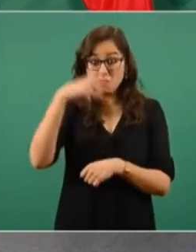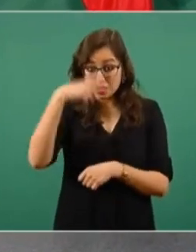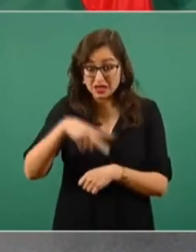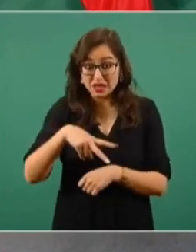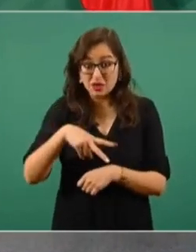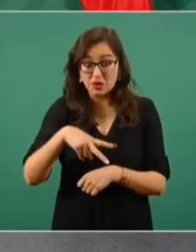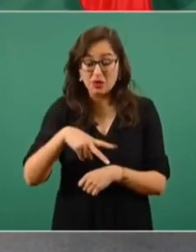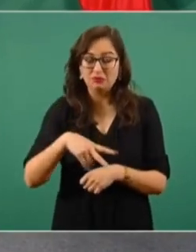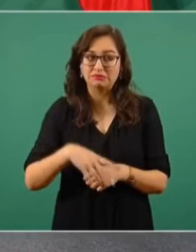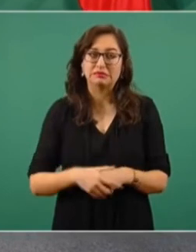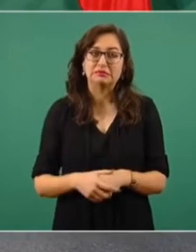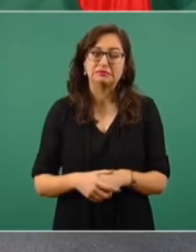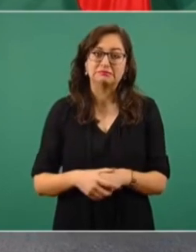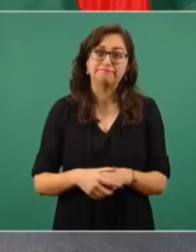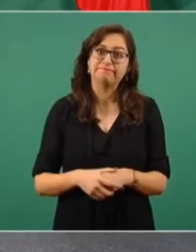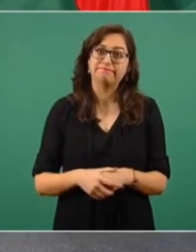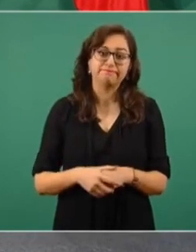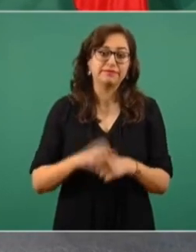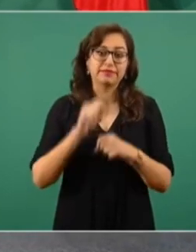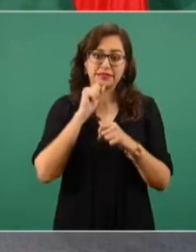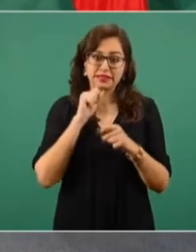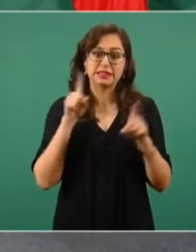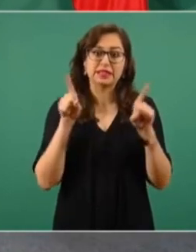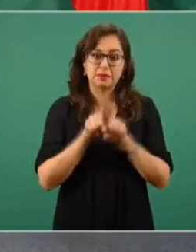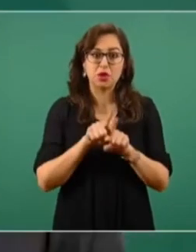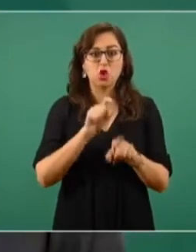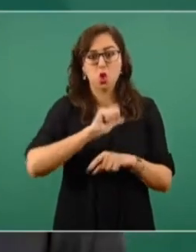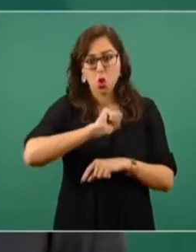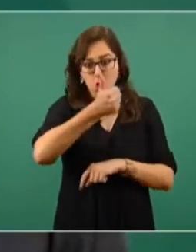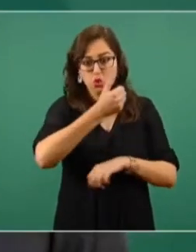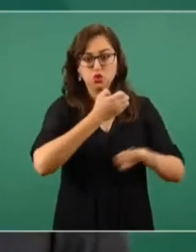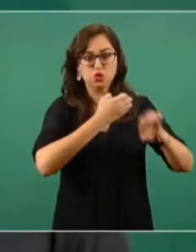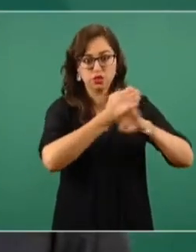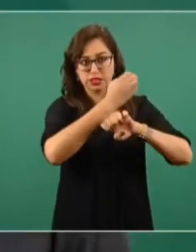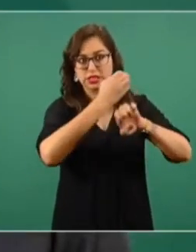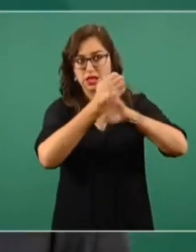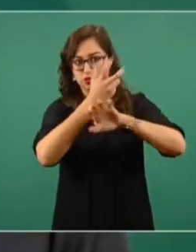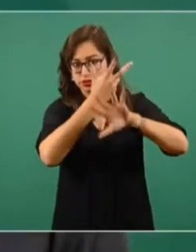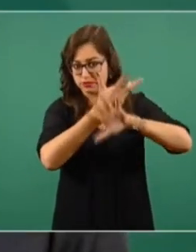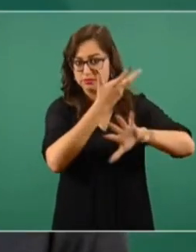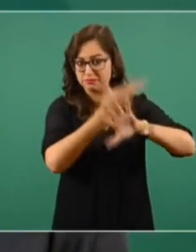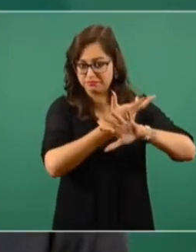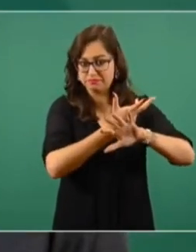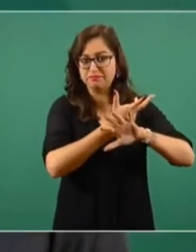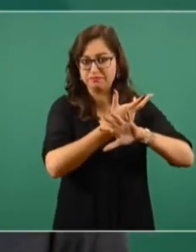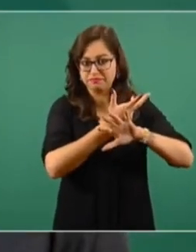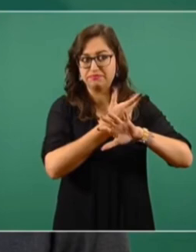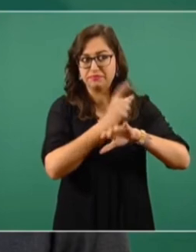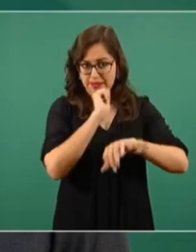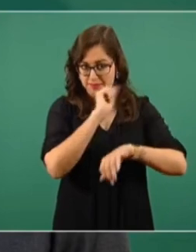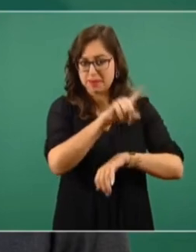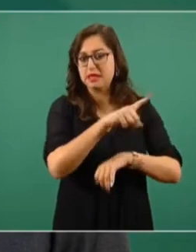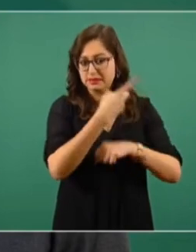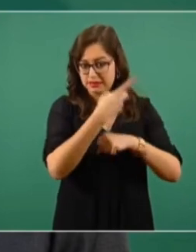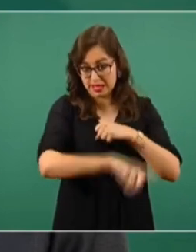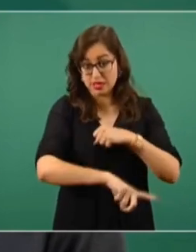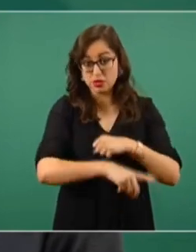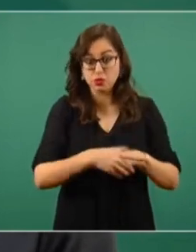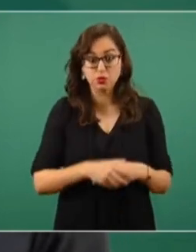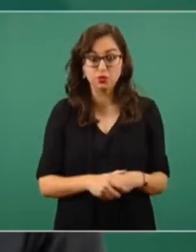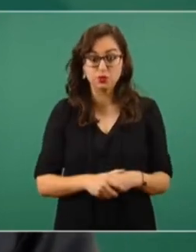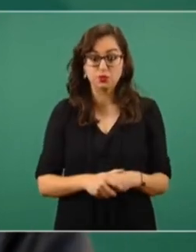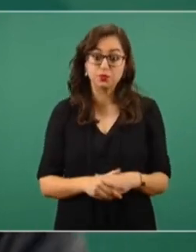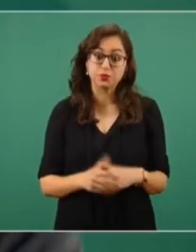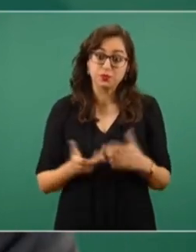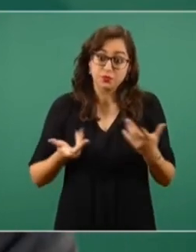a estados de la Unión Americana, a otros estados. Entonces,